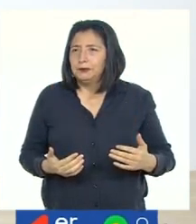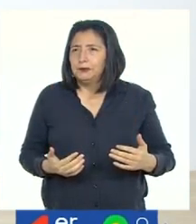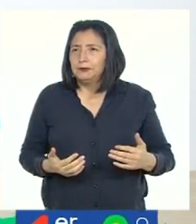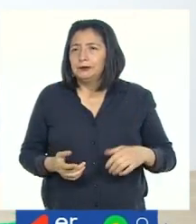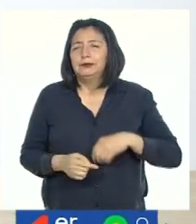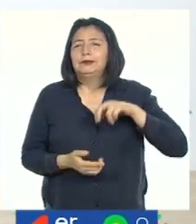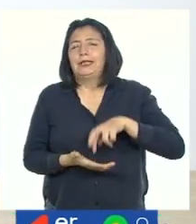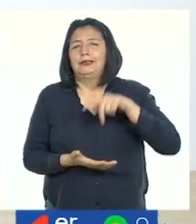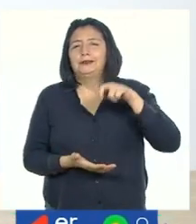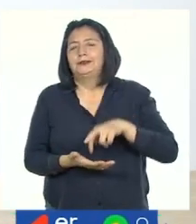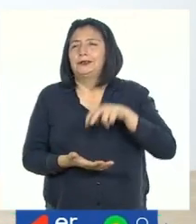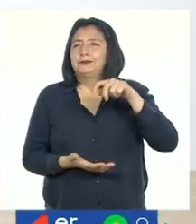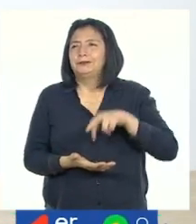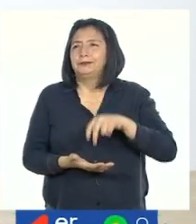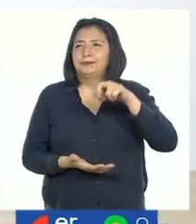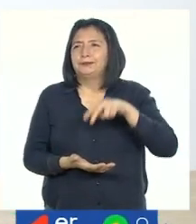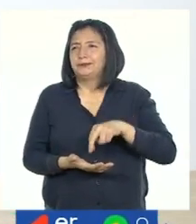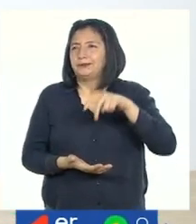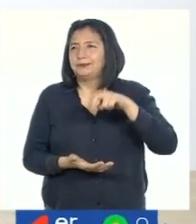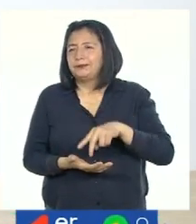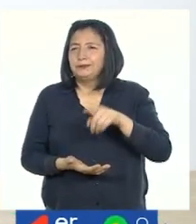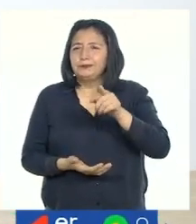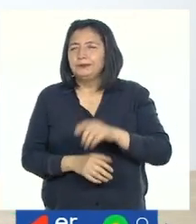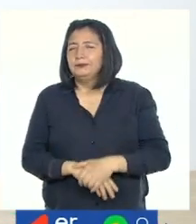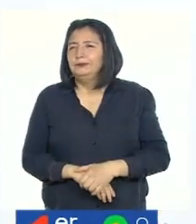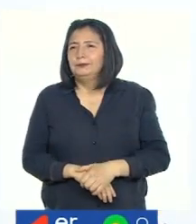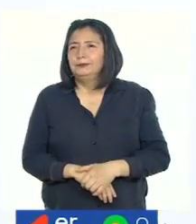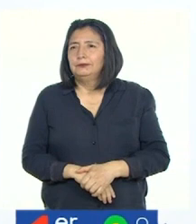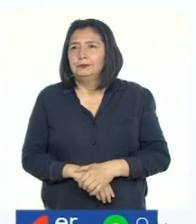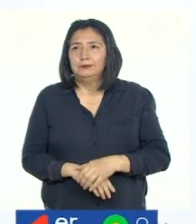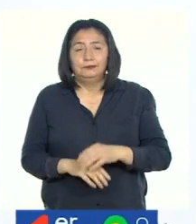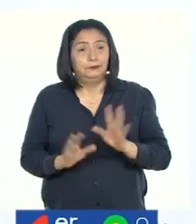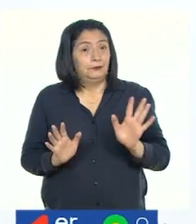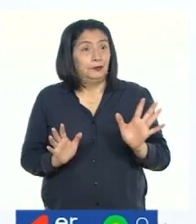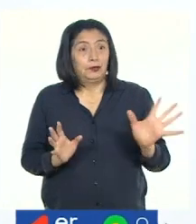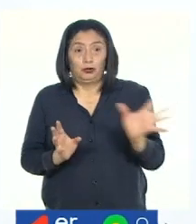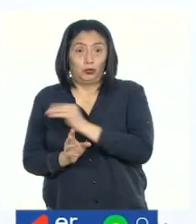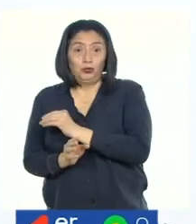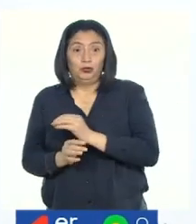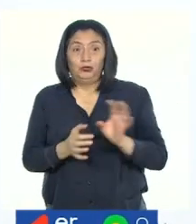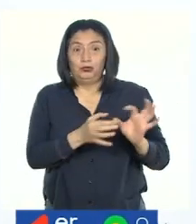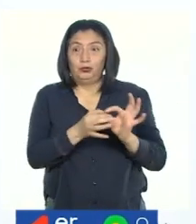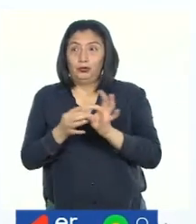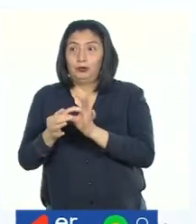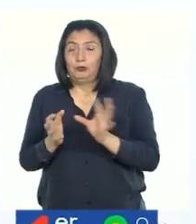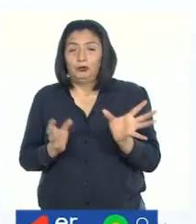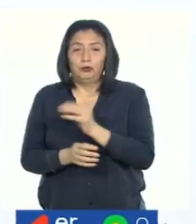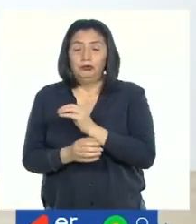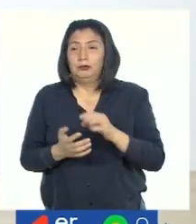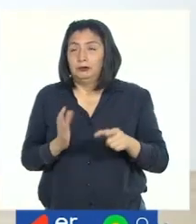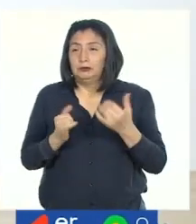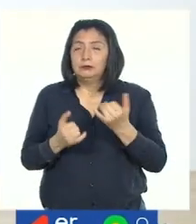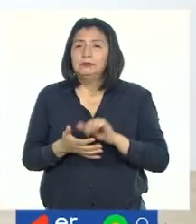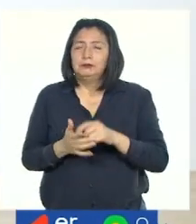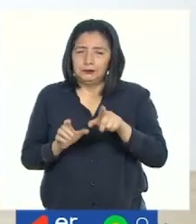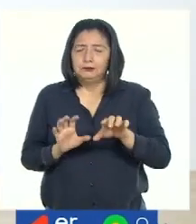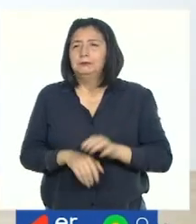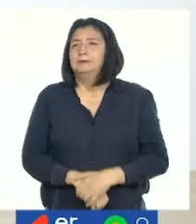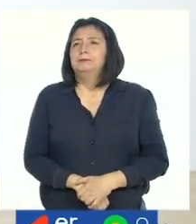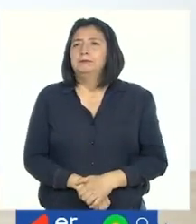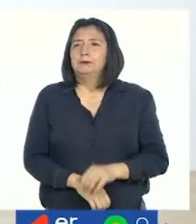Y salto, salto, salto, salto. Juntamos todo. ¿Sí? A ver, hacemos.